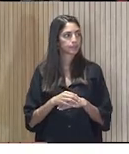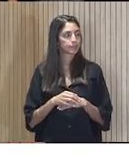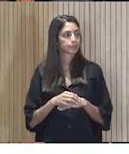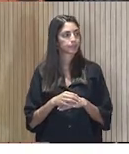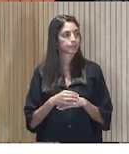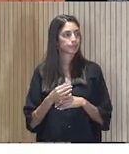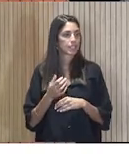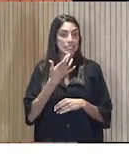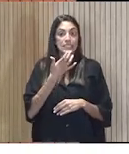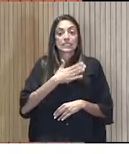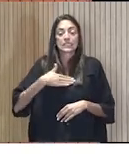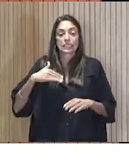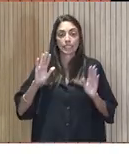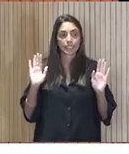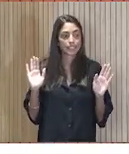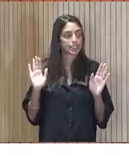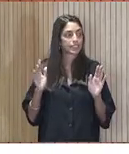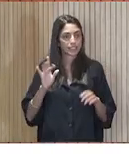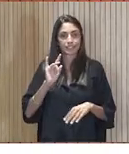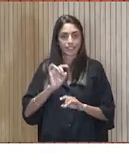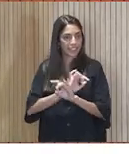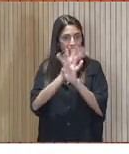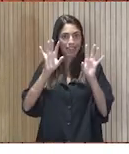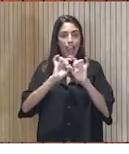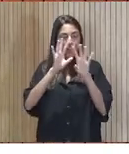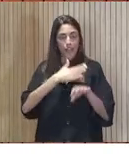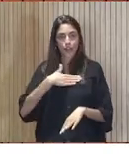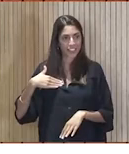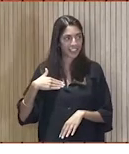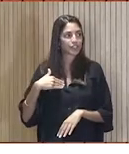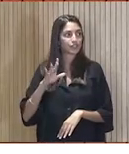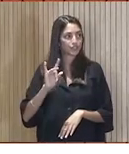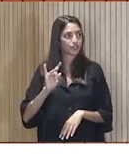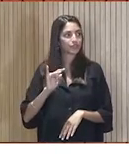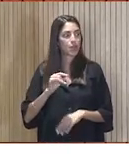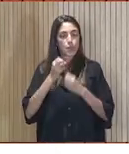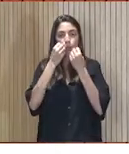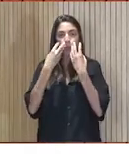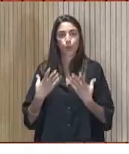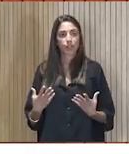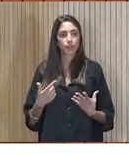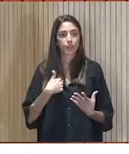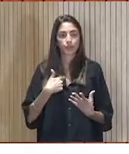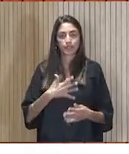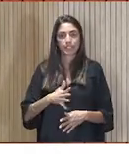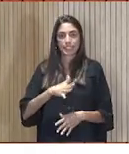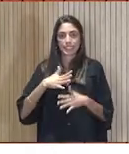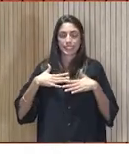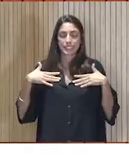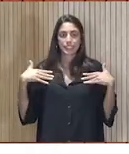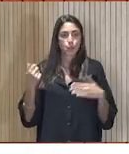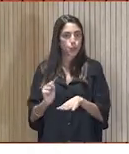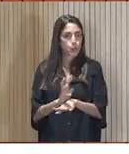Si quieres Sí, sí, por supuesto Claro que quiero Bueno, estoy emocionada, estoy